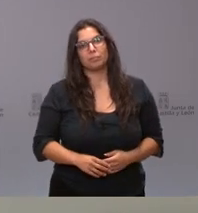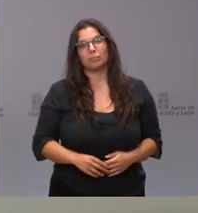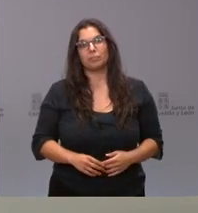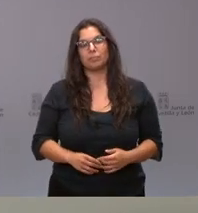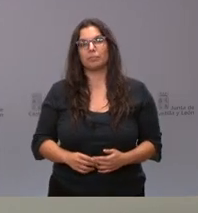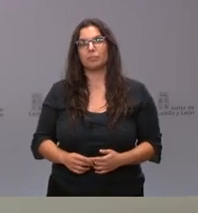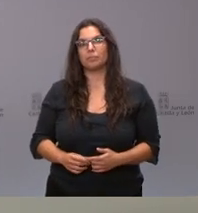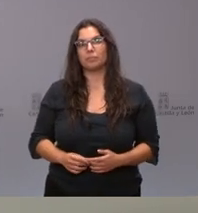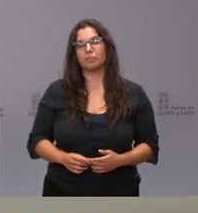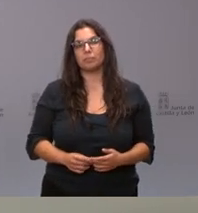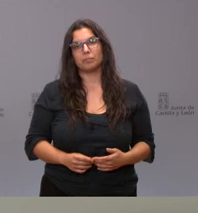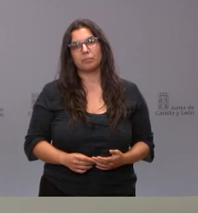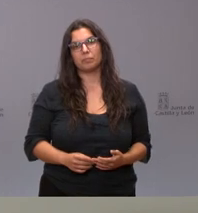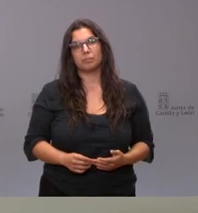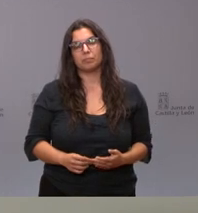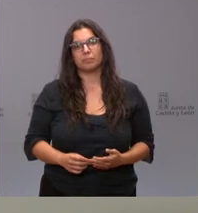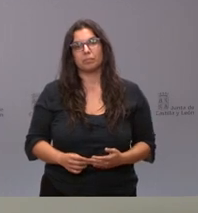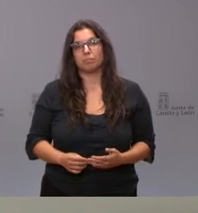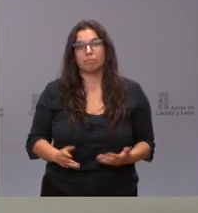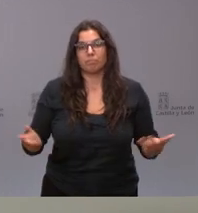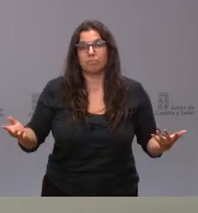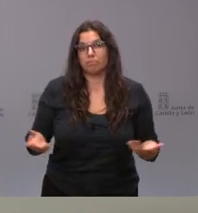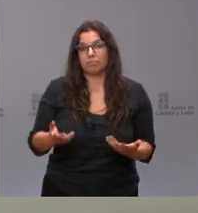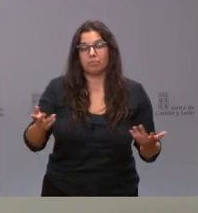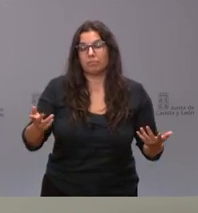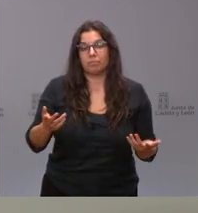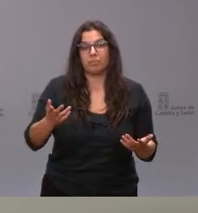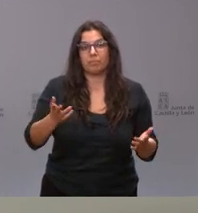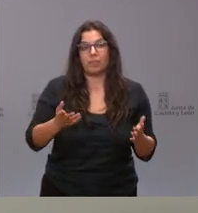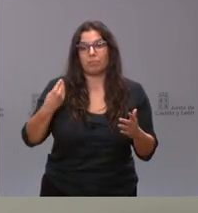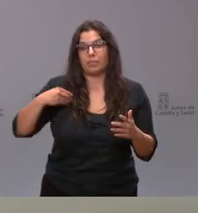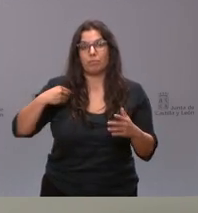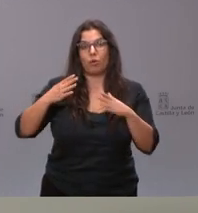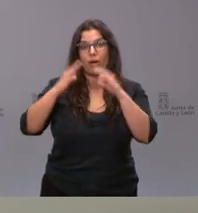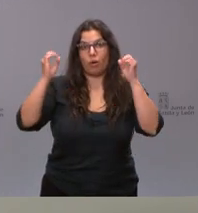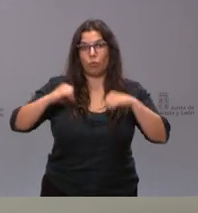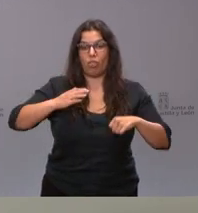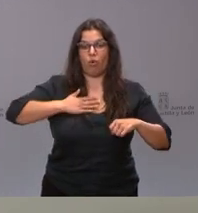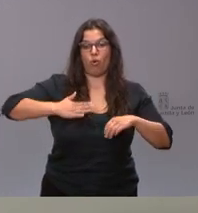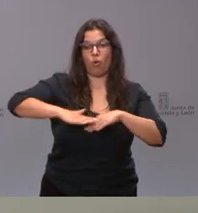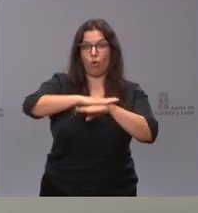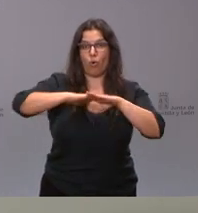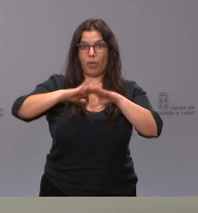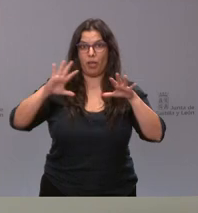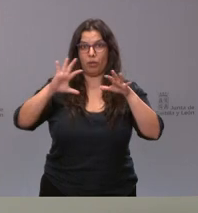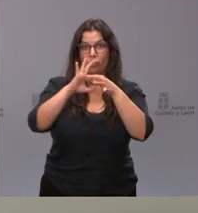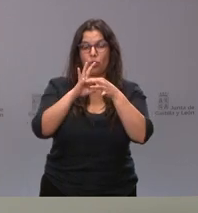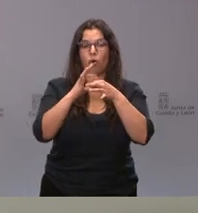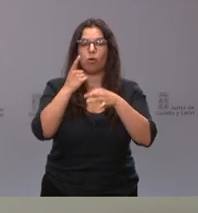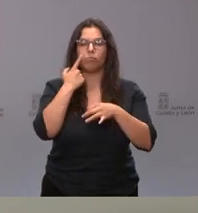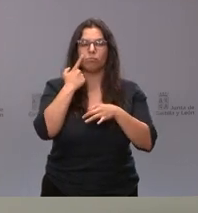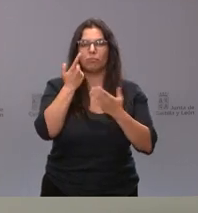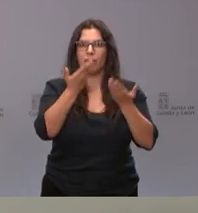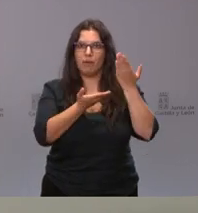como le digo, forma parte del acuerdo de gobierno el ir examinando, el ir